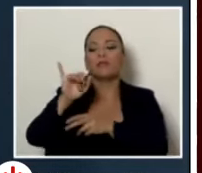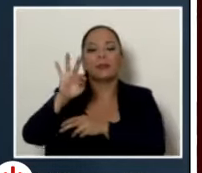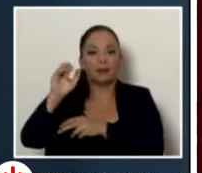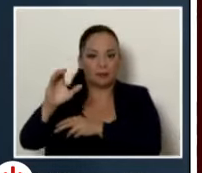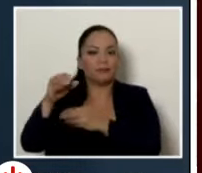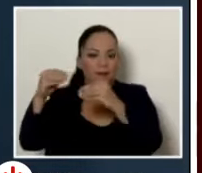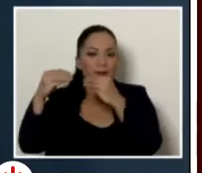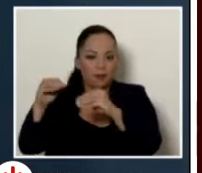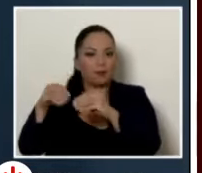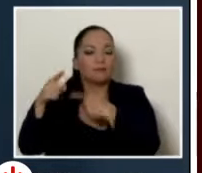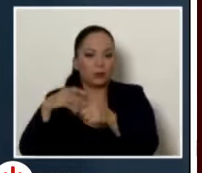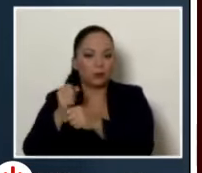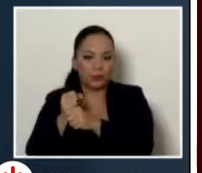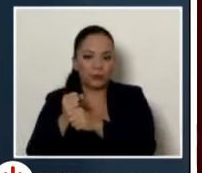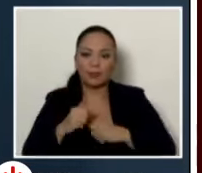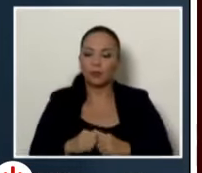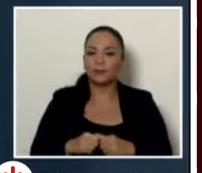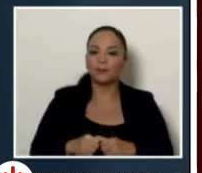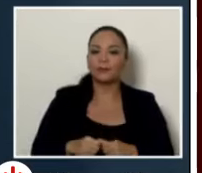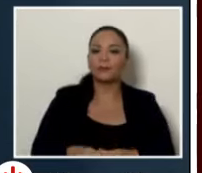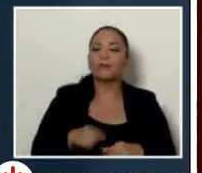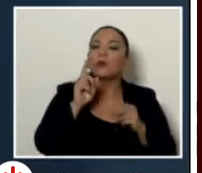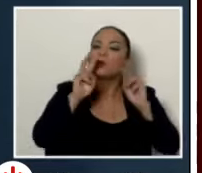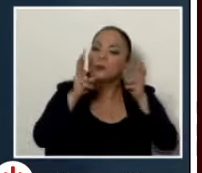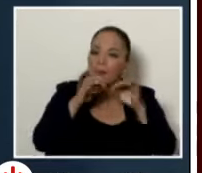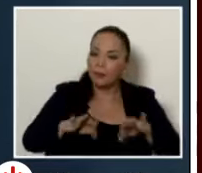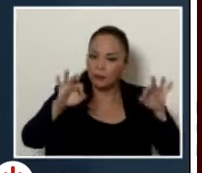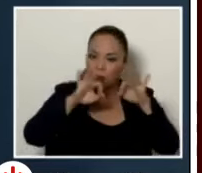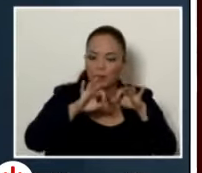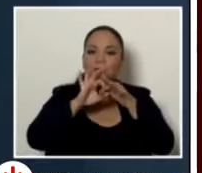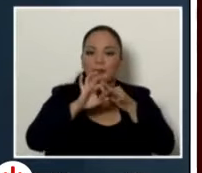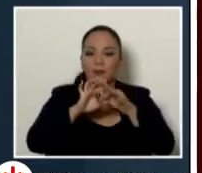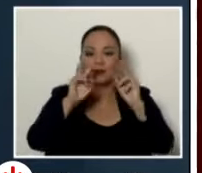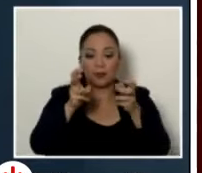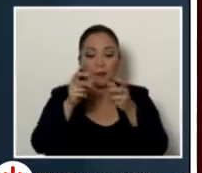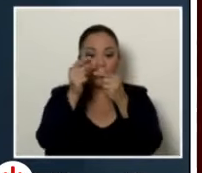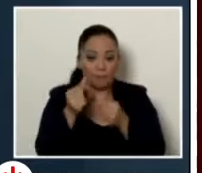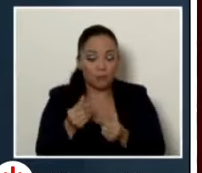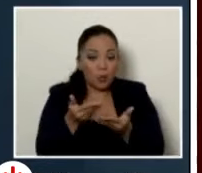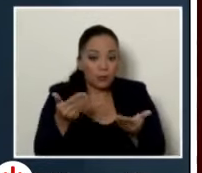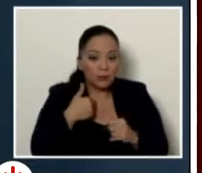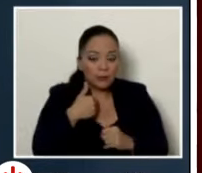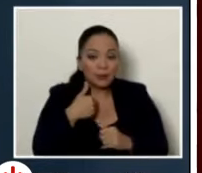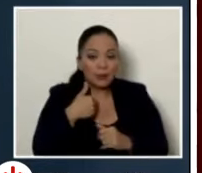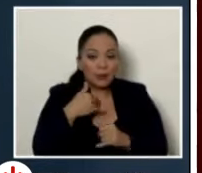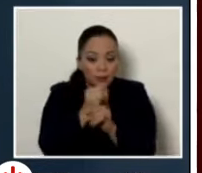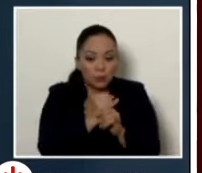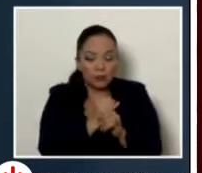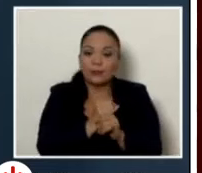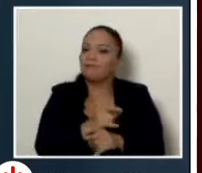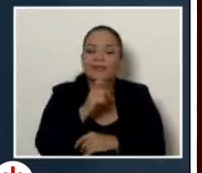en el proceso de venderlos creo que uno de los temas más importantes en relación con los activos que tiene el Estado es que es difícil identificarlos